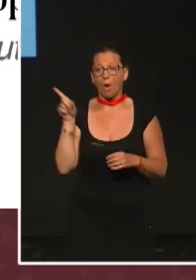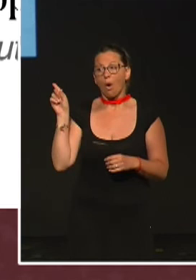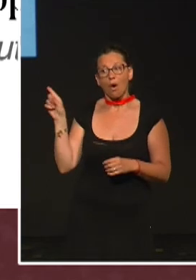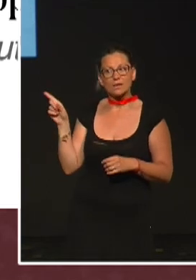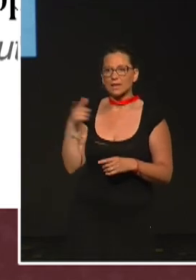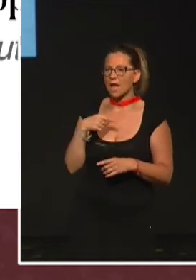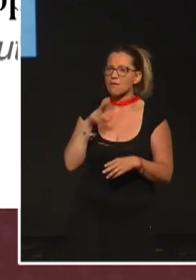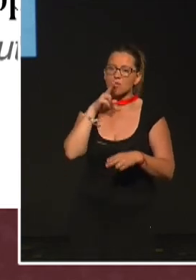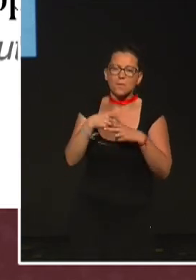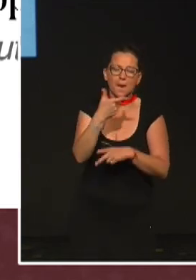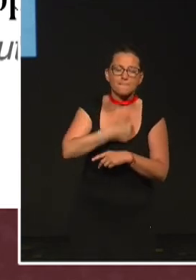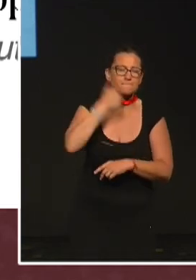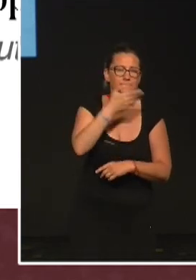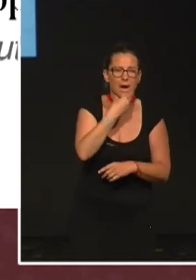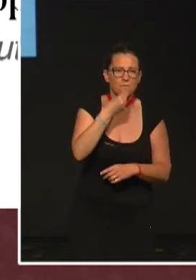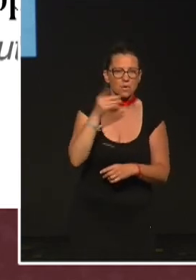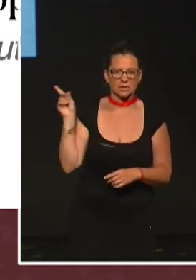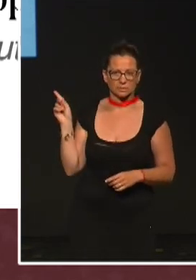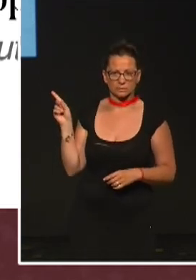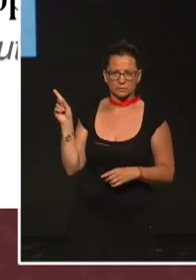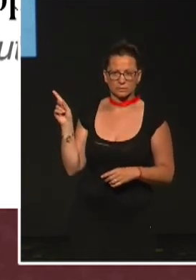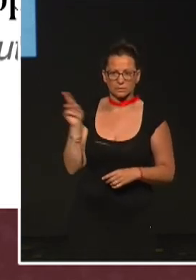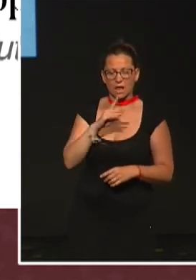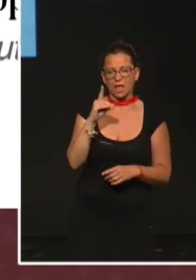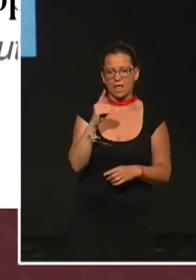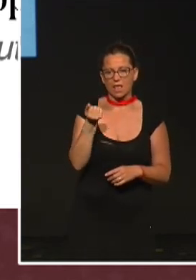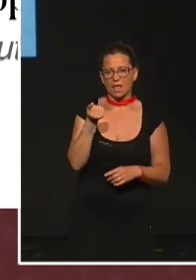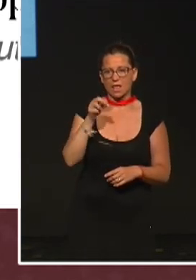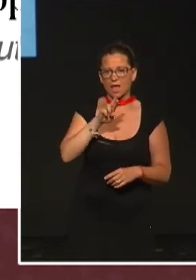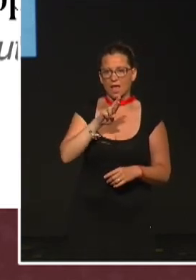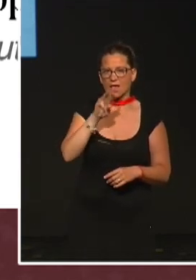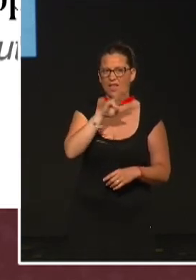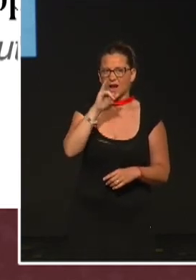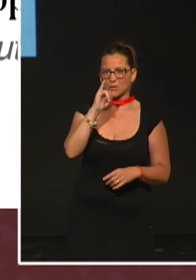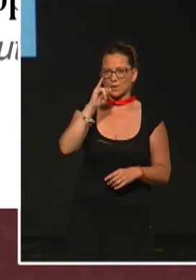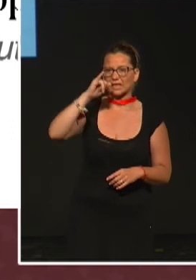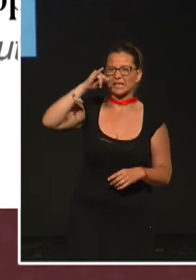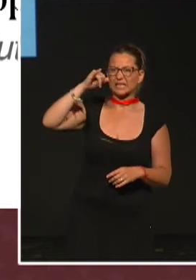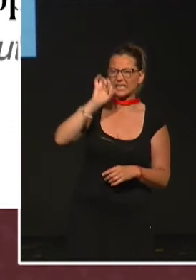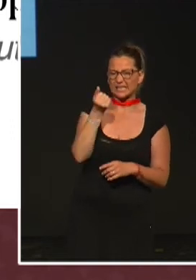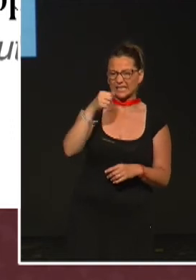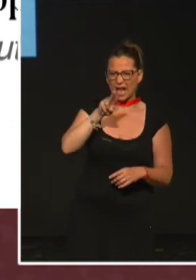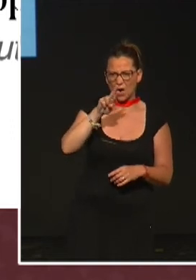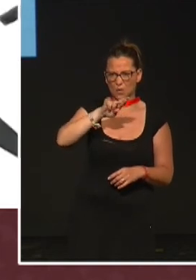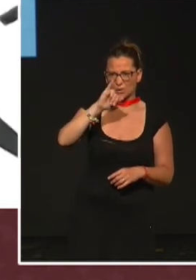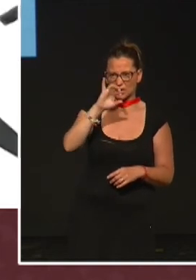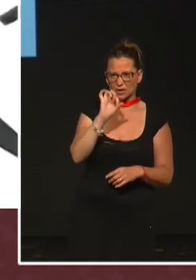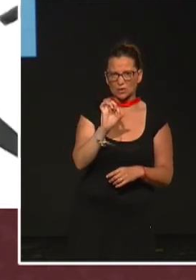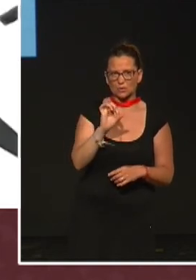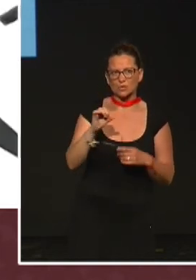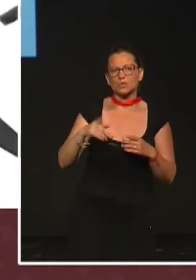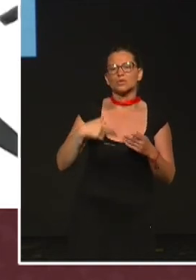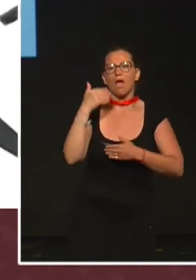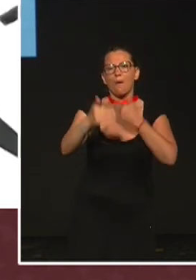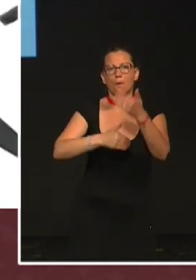uno de los nombres más bonitos, es la nomenclatura binomial. El Darwinosaurus evolutionis, lleva la palabra evolución y el homenaje a Darwin en su nombre científico.